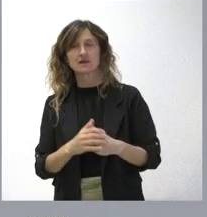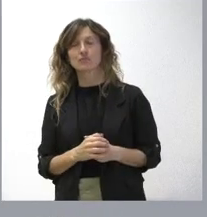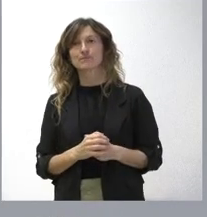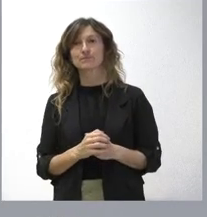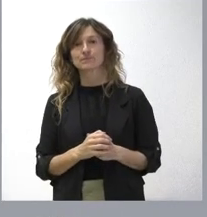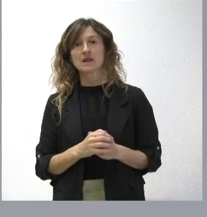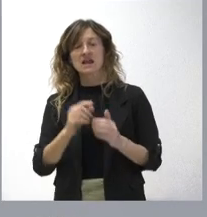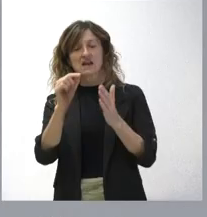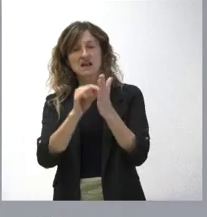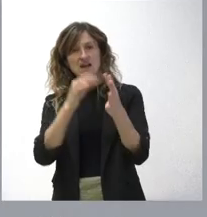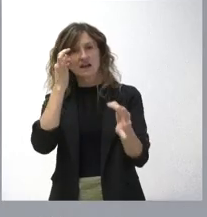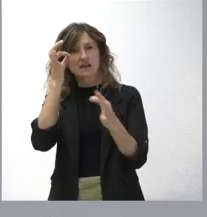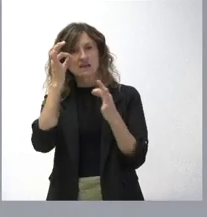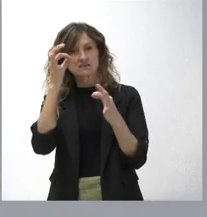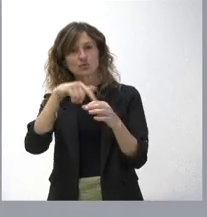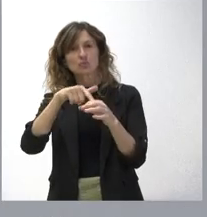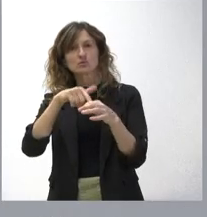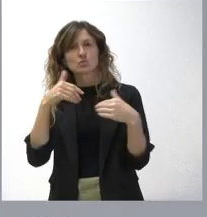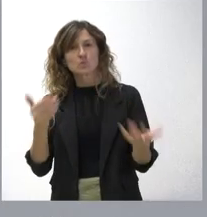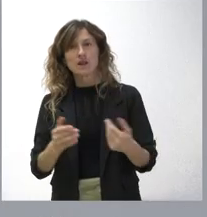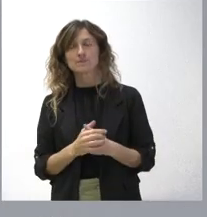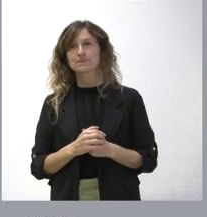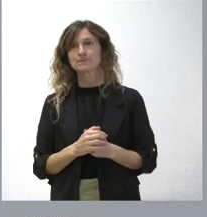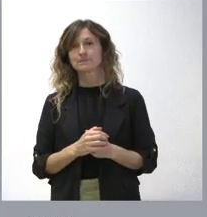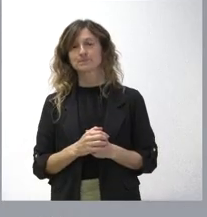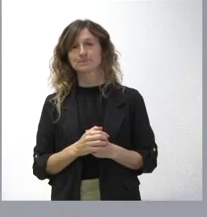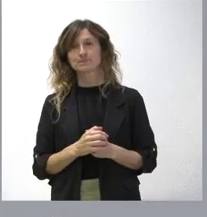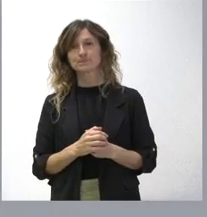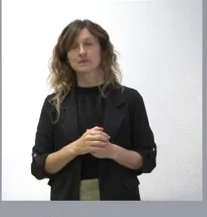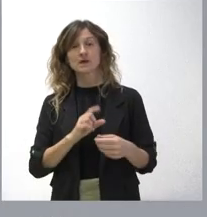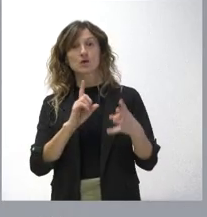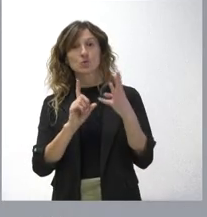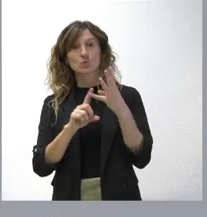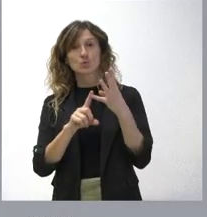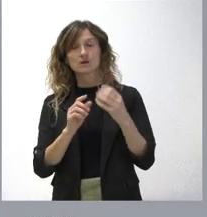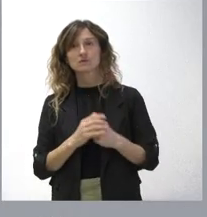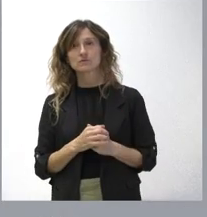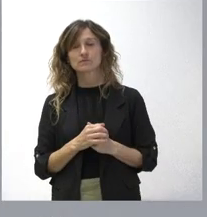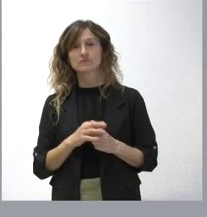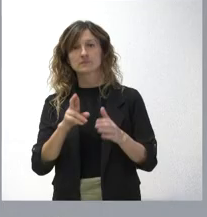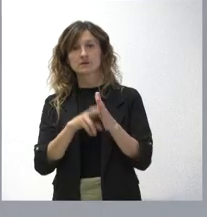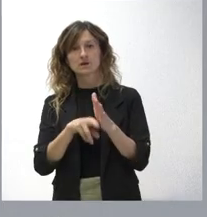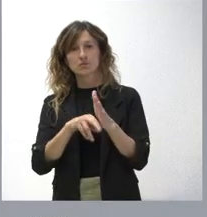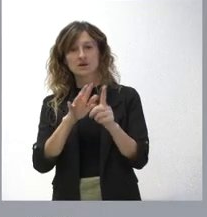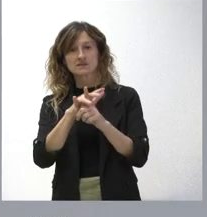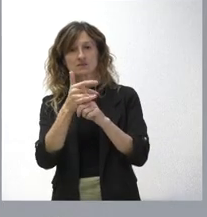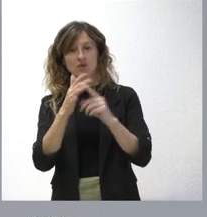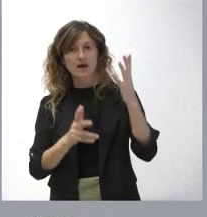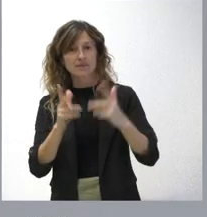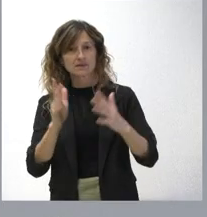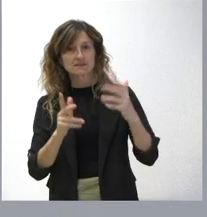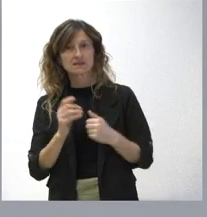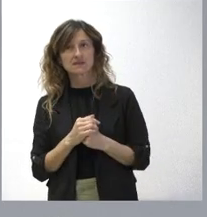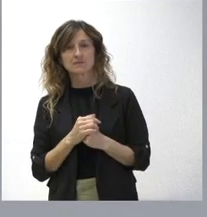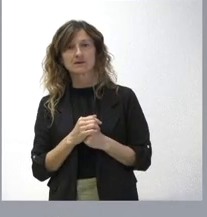qué requisitos deben tener esos puestos. En cuarto lugar, se regulan las situaciones administrativas, aparte